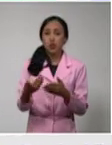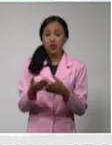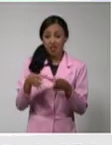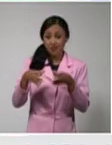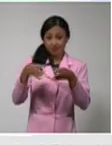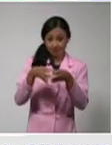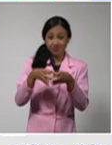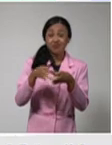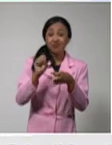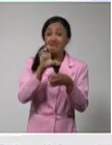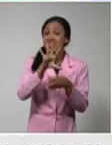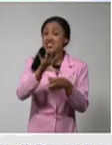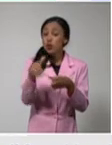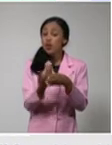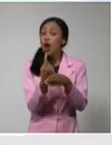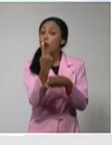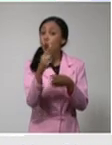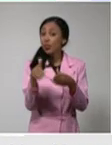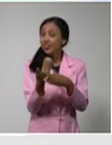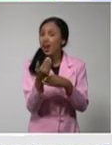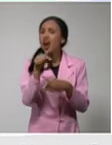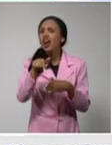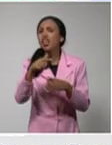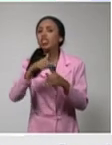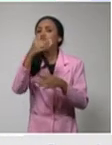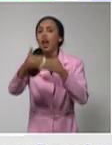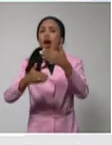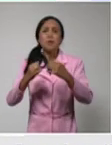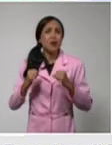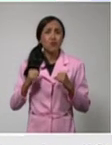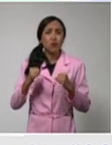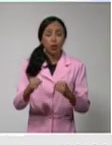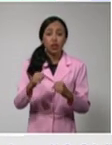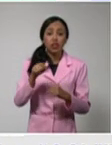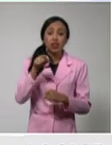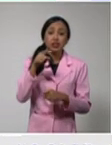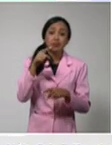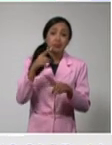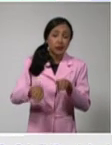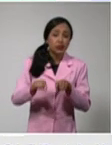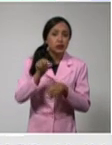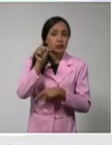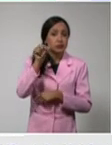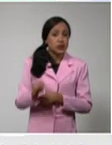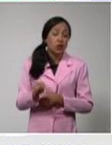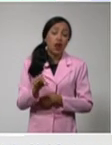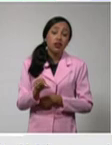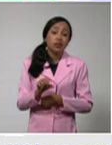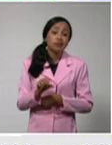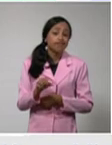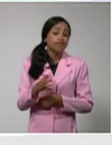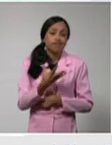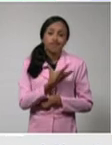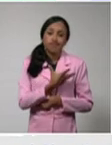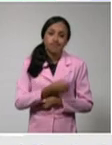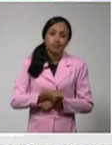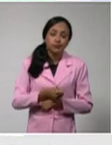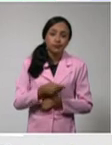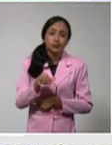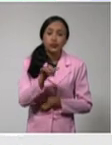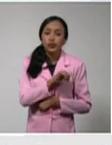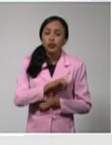en terapia intensiva, pues en un momento determinado hizo una hipotensión